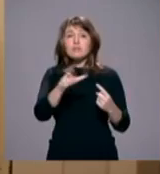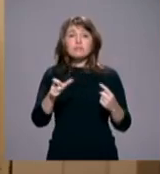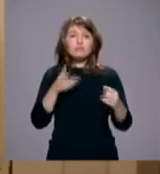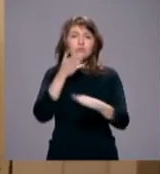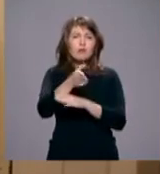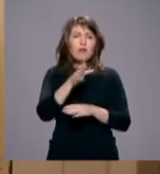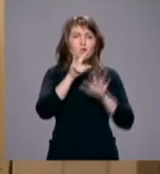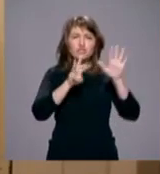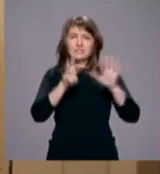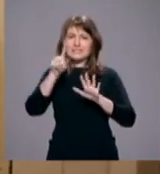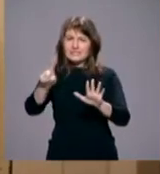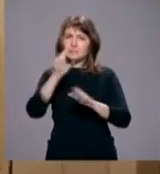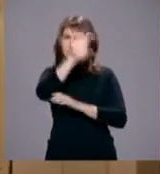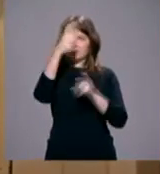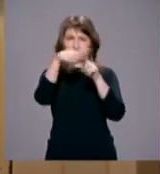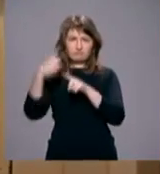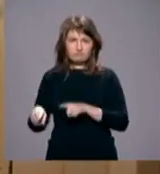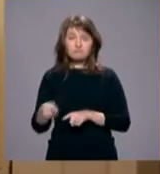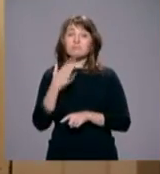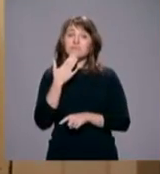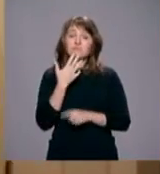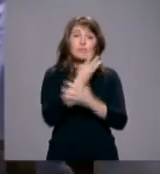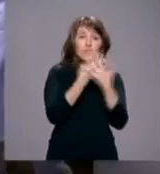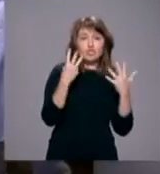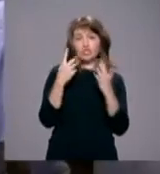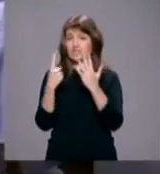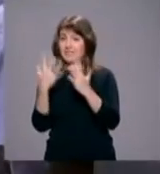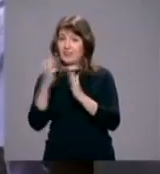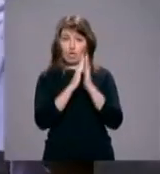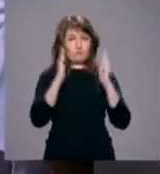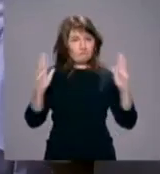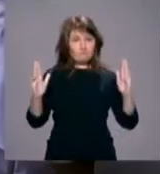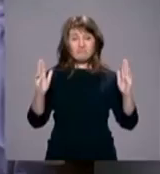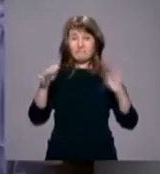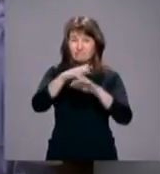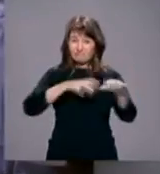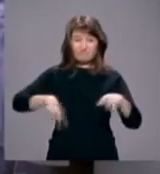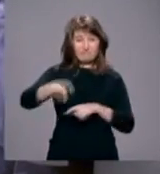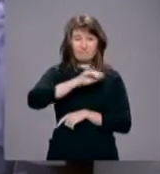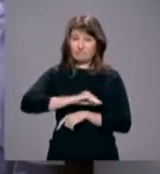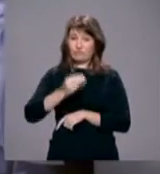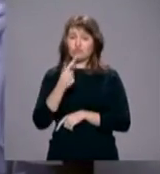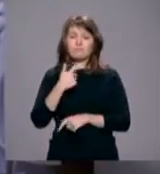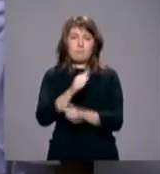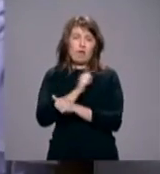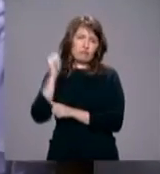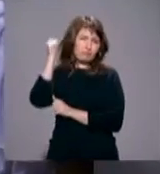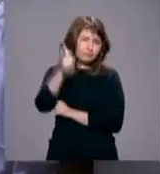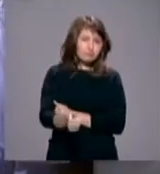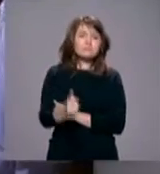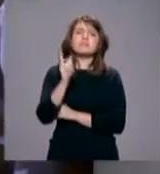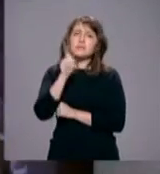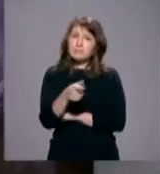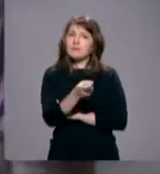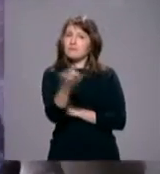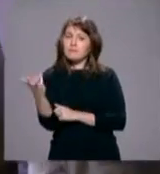países diferentes. Son personas de entre 18 y 65 años, muchos de ellos en situación de desempleo de larga duración, aunque también hay